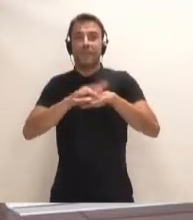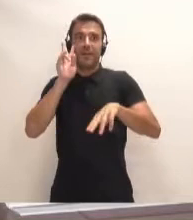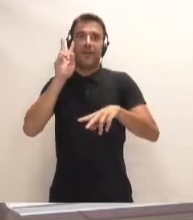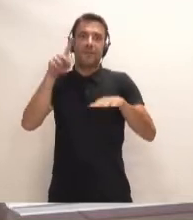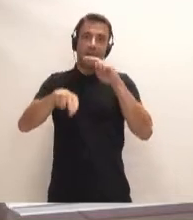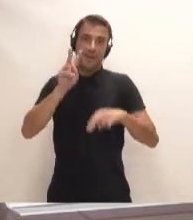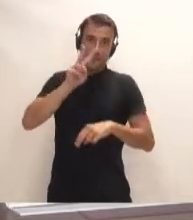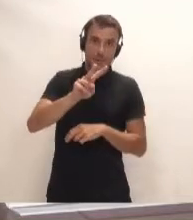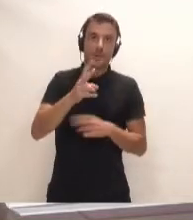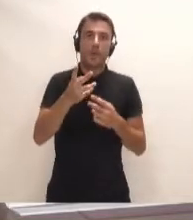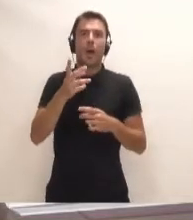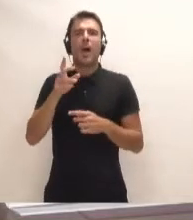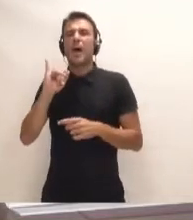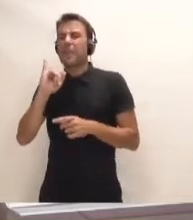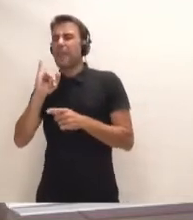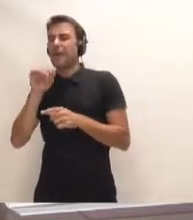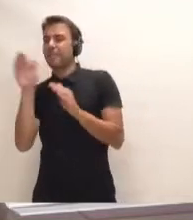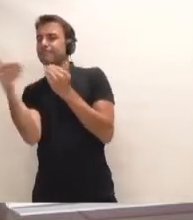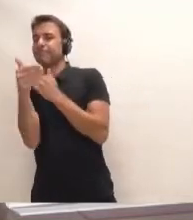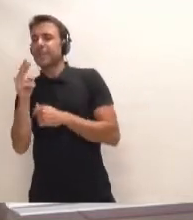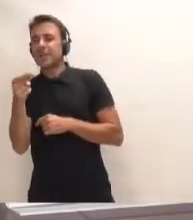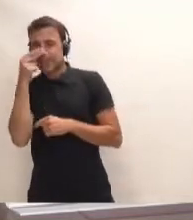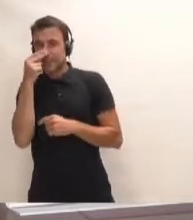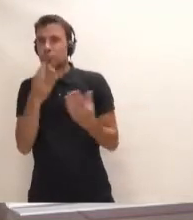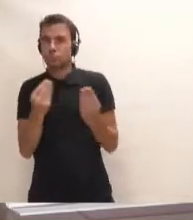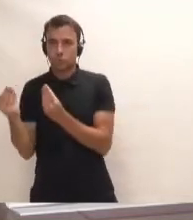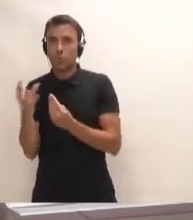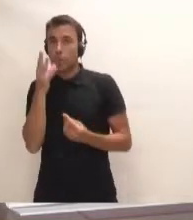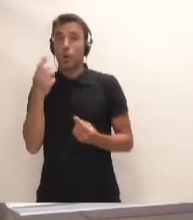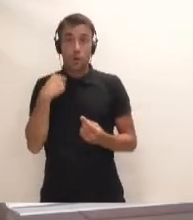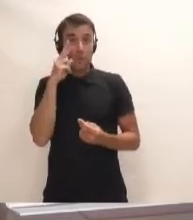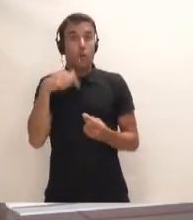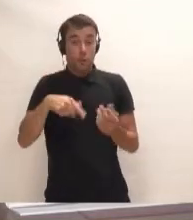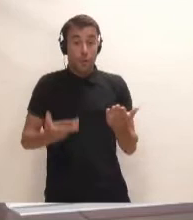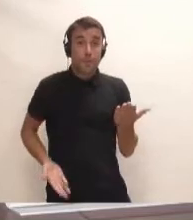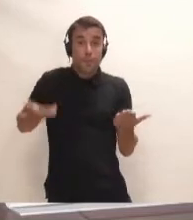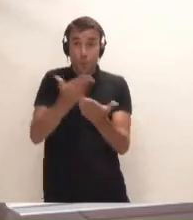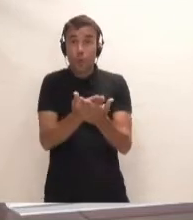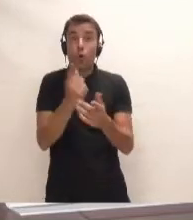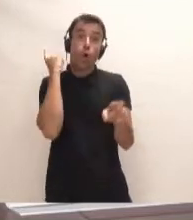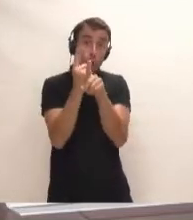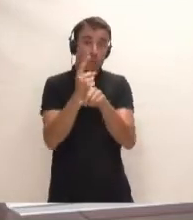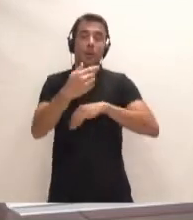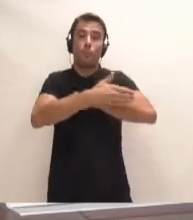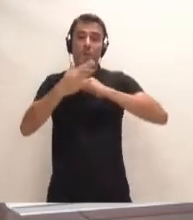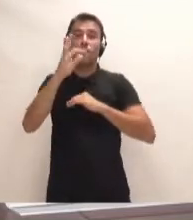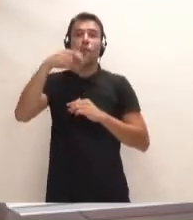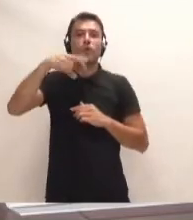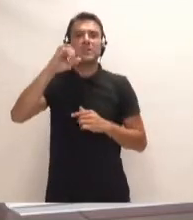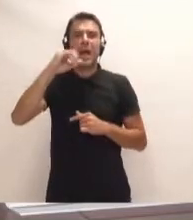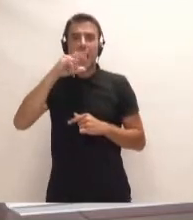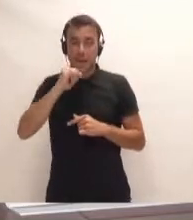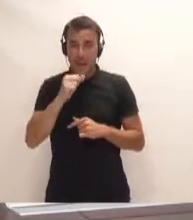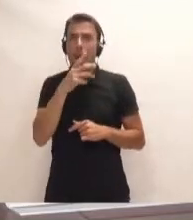parece que tienen que haber muchísimos intereses. Porque ya veíamos cuando nosotras presentábamos aquí una moción en contra del puerto de Fonsalía, como Coalición